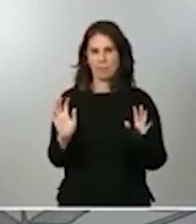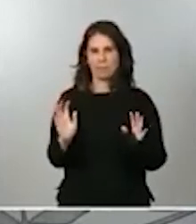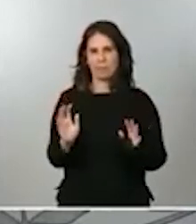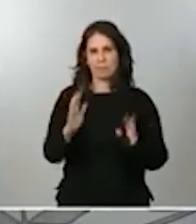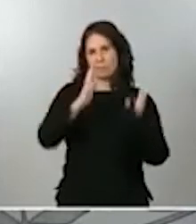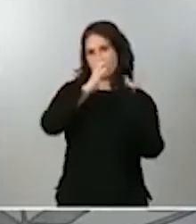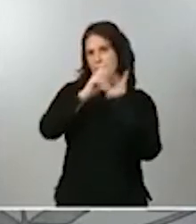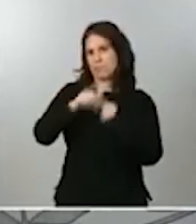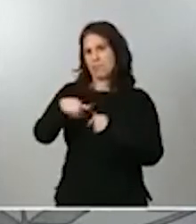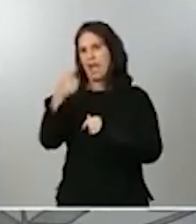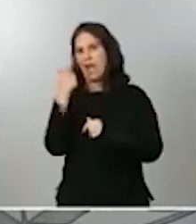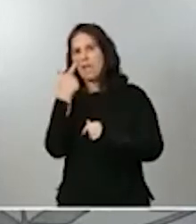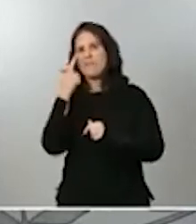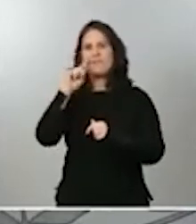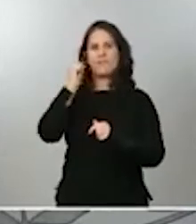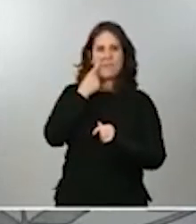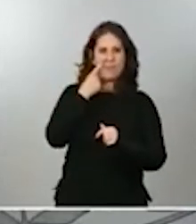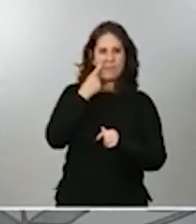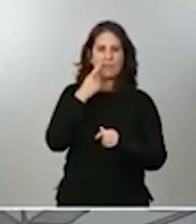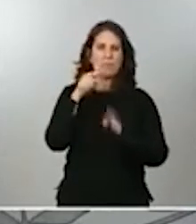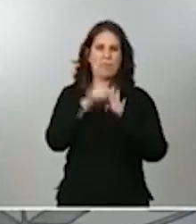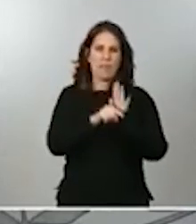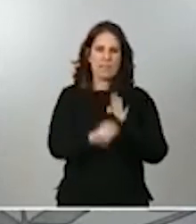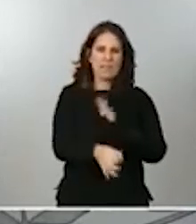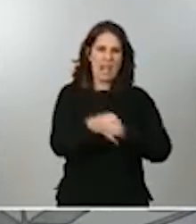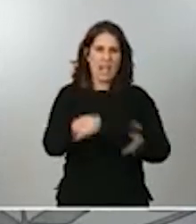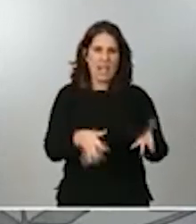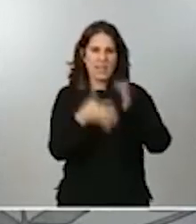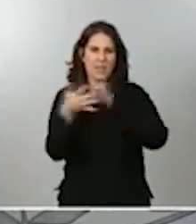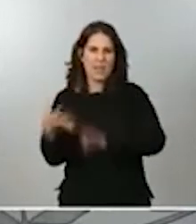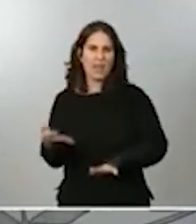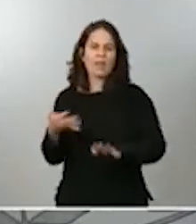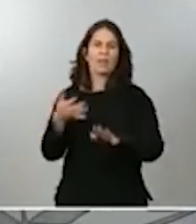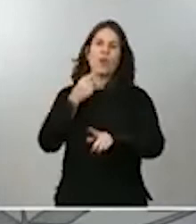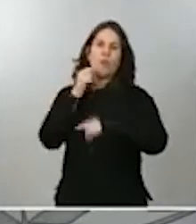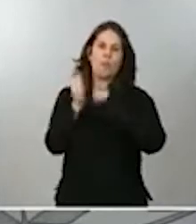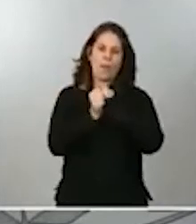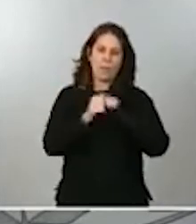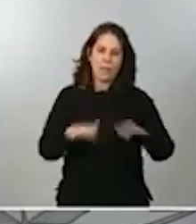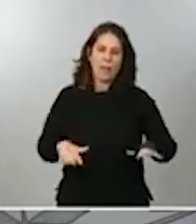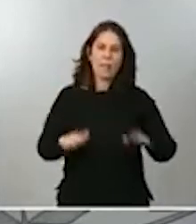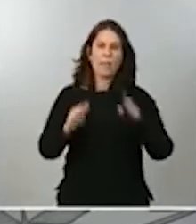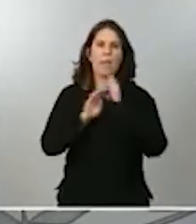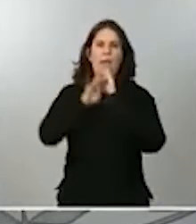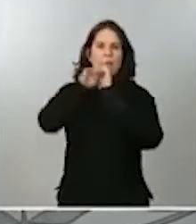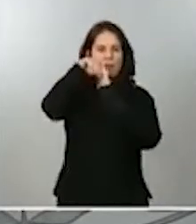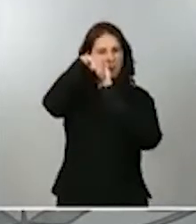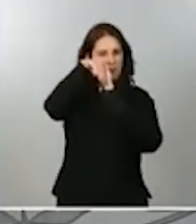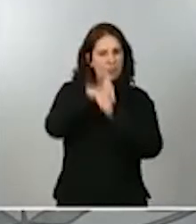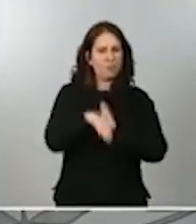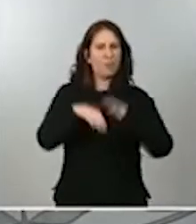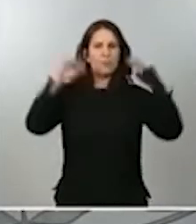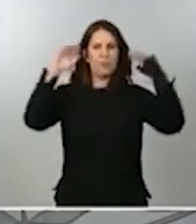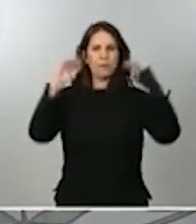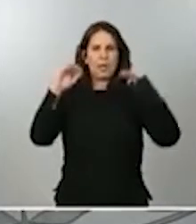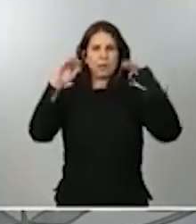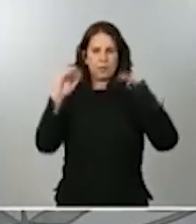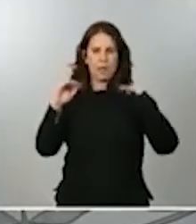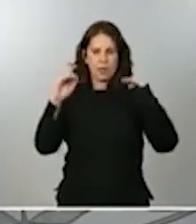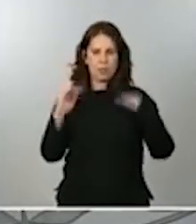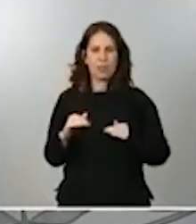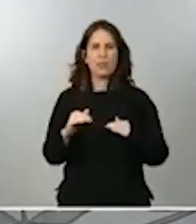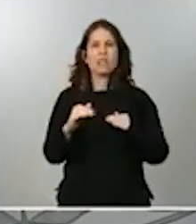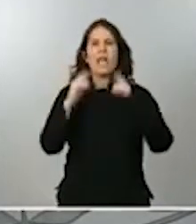que las medidas tengan efecto, por tanto, que la pandemia vaya doblegando la curva y que consigamos en todos los territorios,